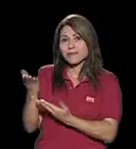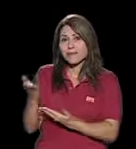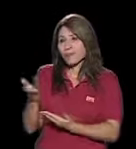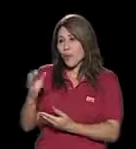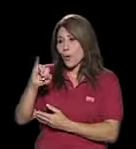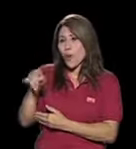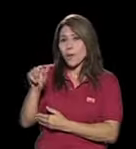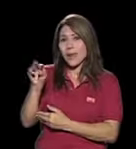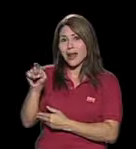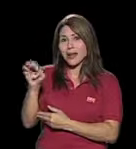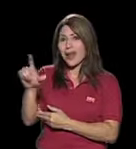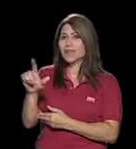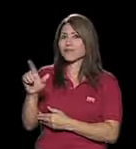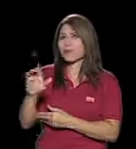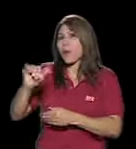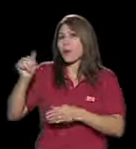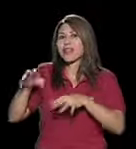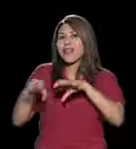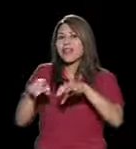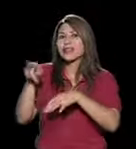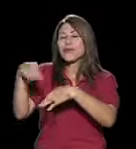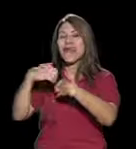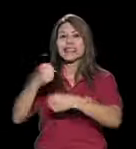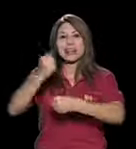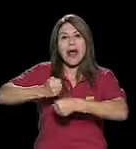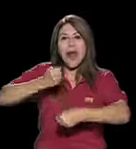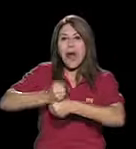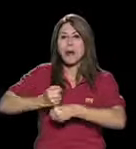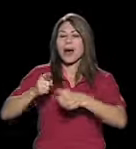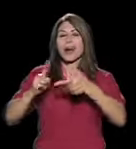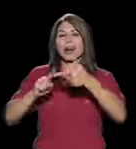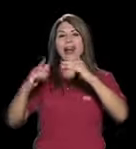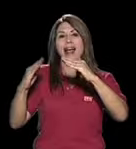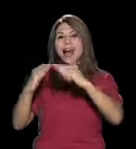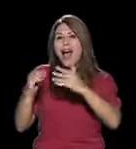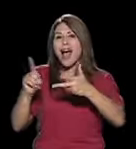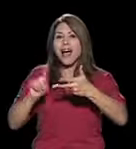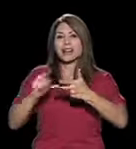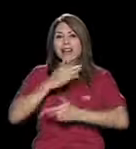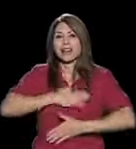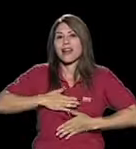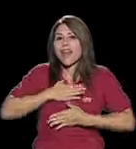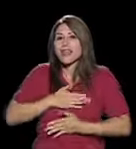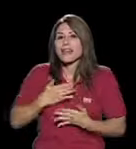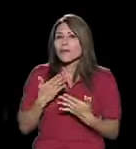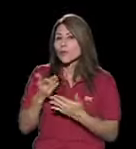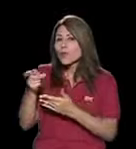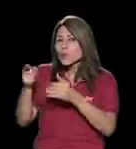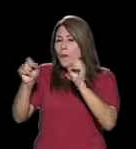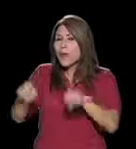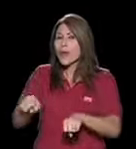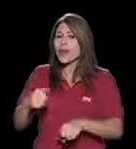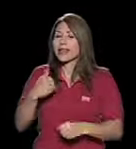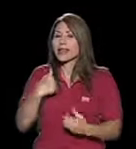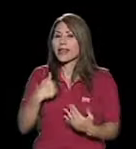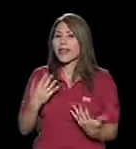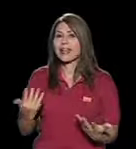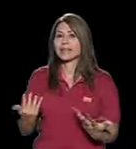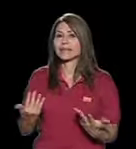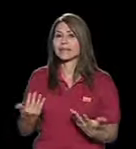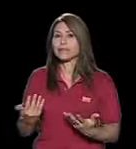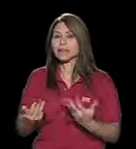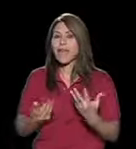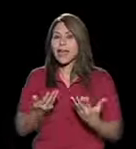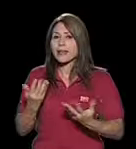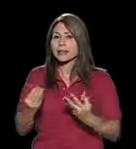Juan Manuel en el resto de actividades que realiza en el trabajo, en la casa, en actividades recreativas, pueda tener como